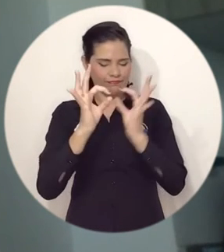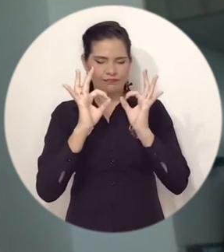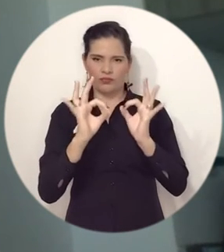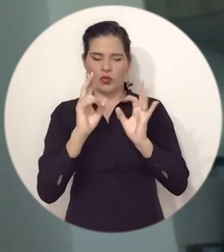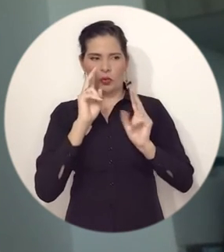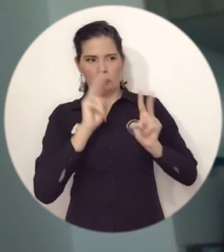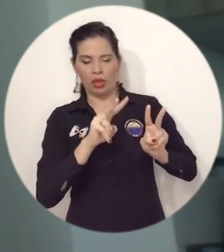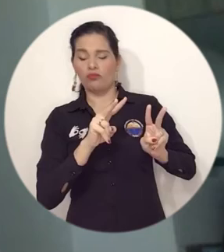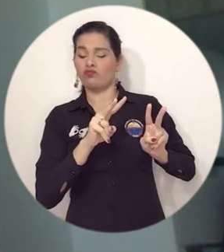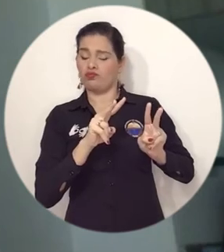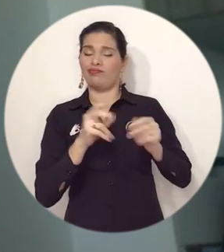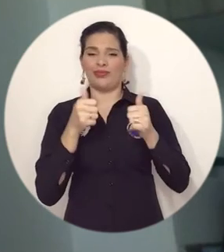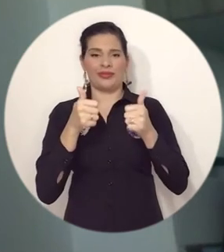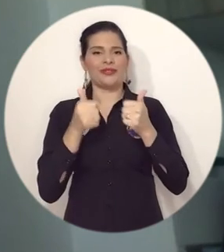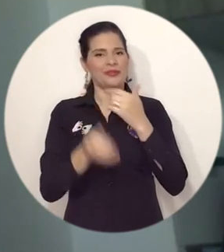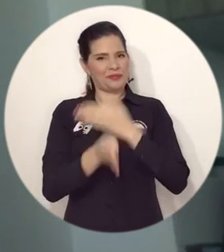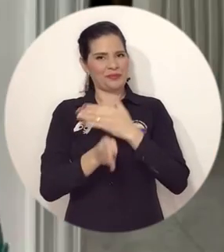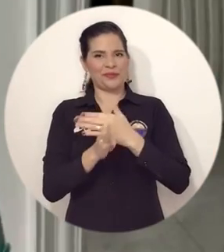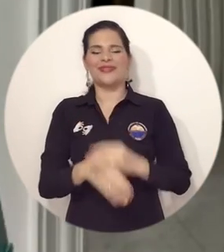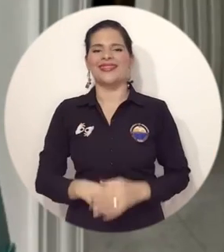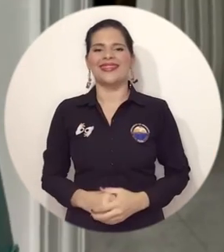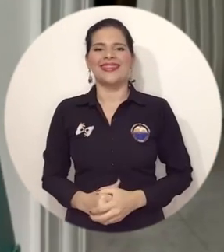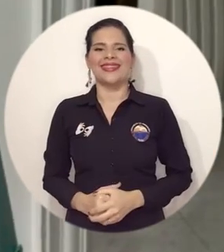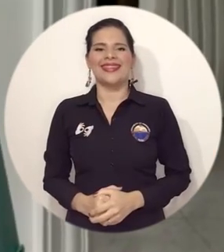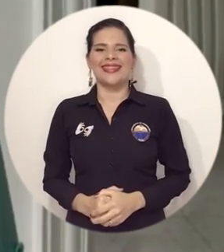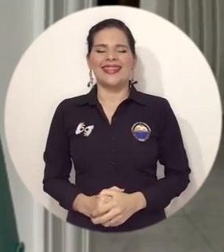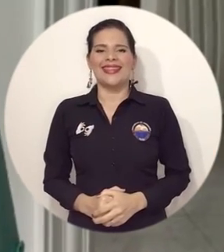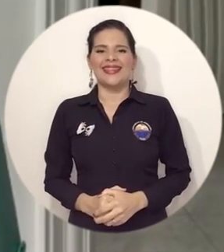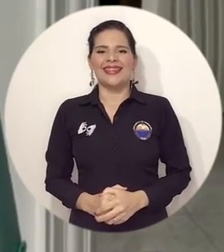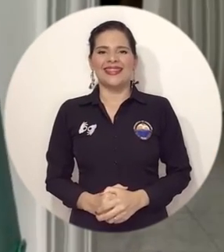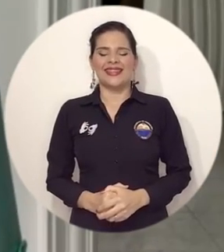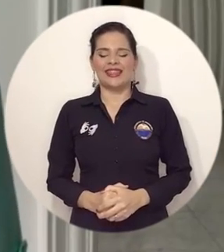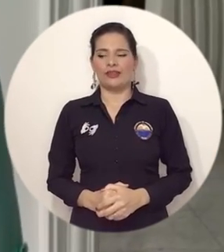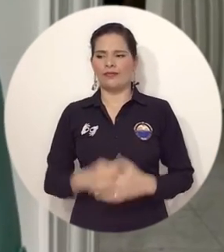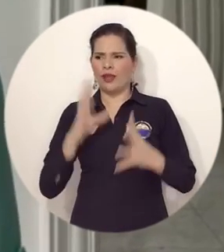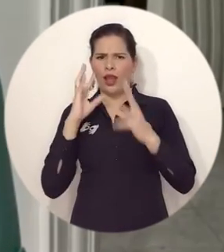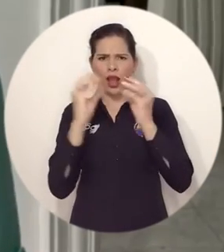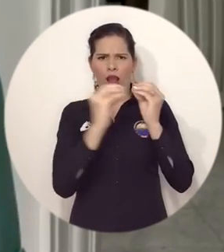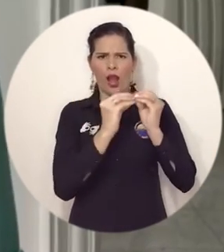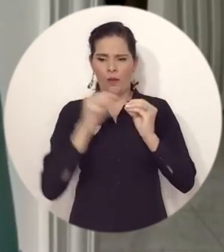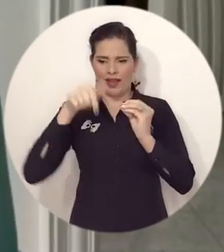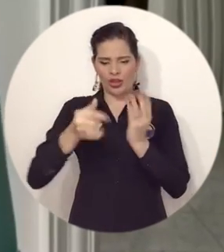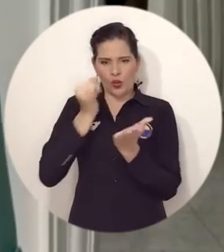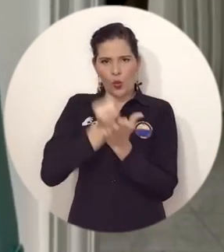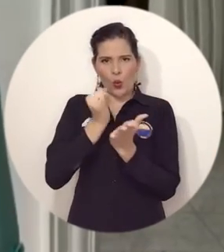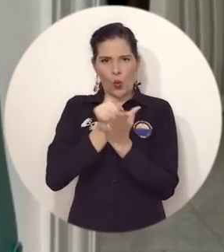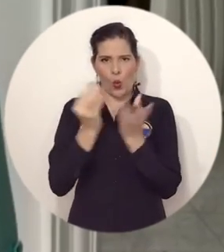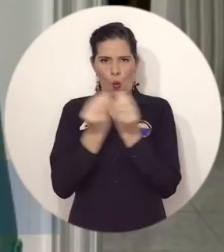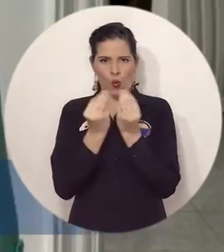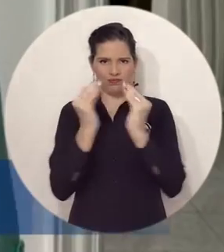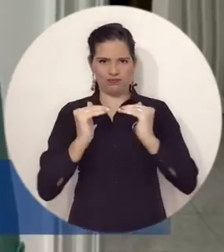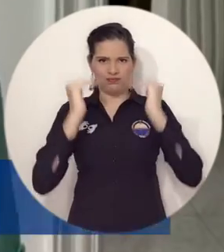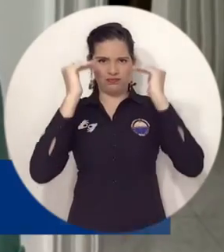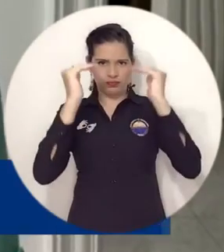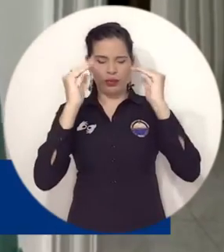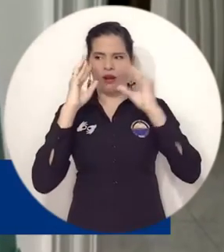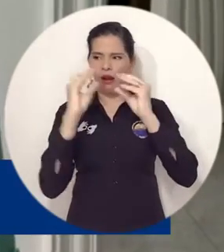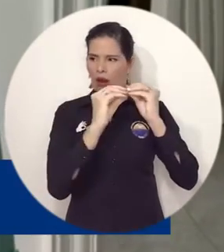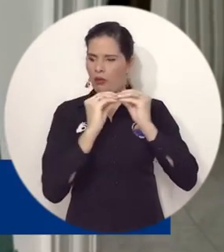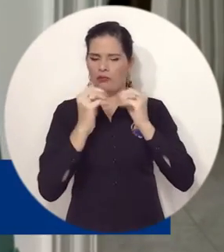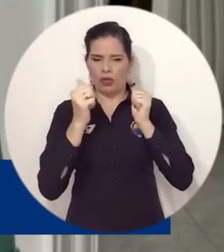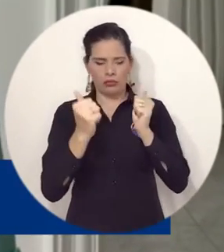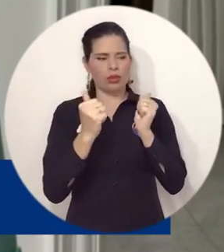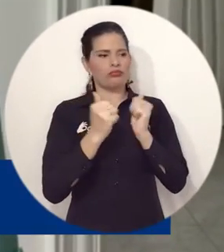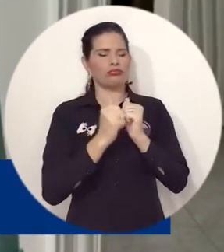linda universidad, de nuestra institución. A manera de conclusión de este consejo superior, podemos decir que se llevó y se cumplió la